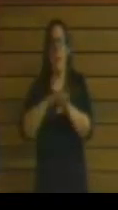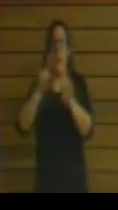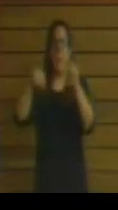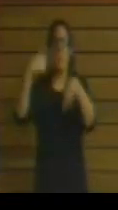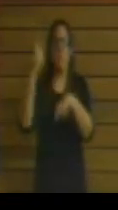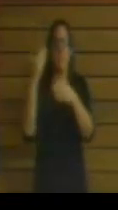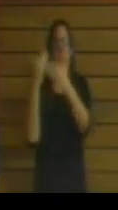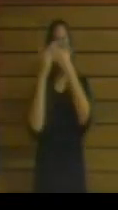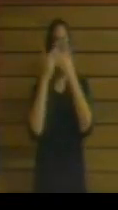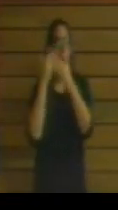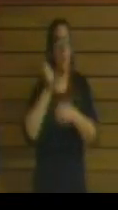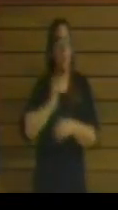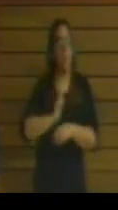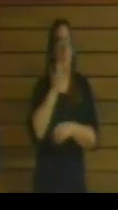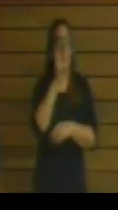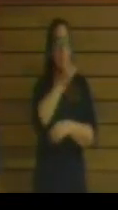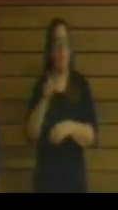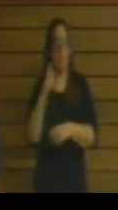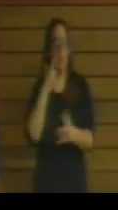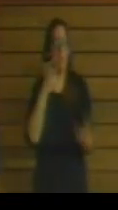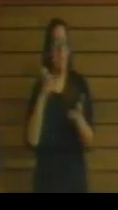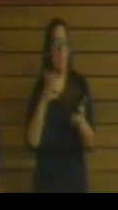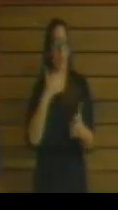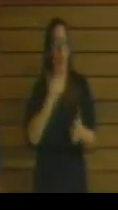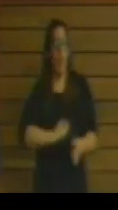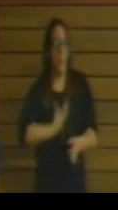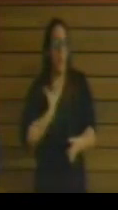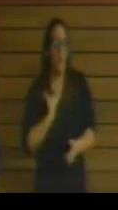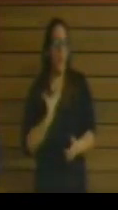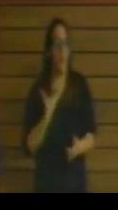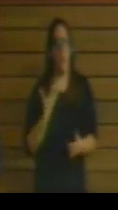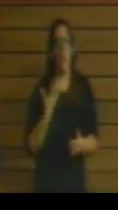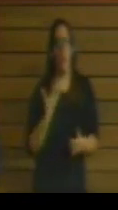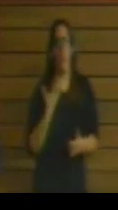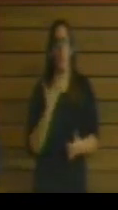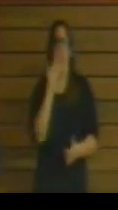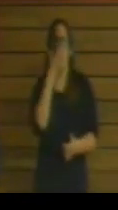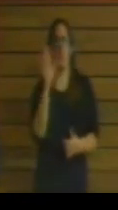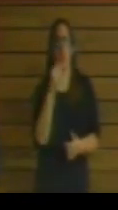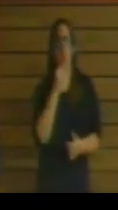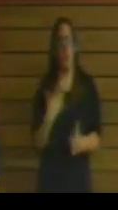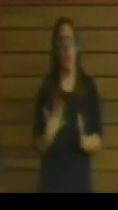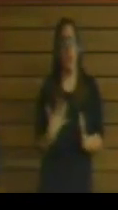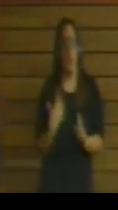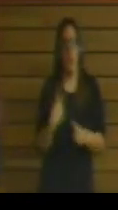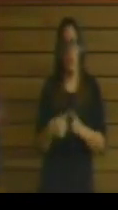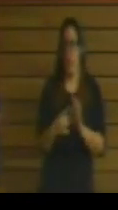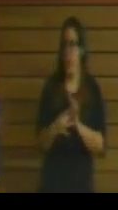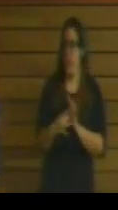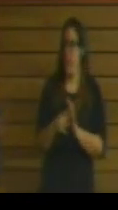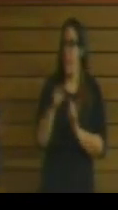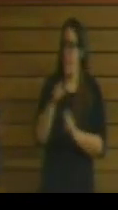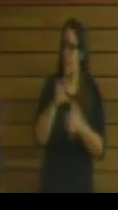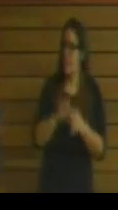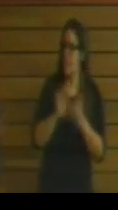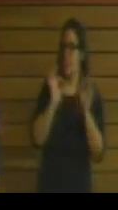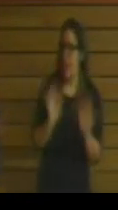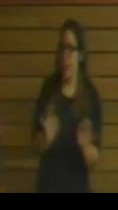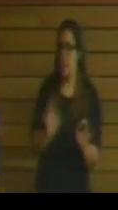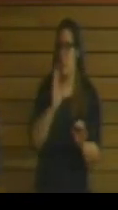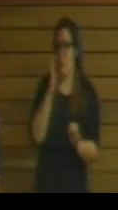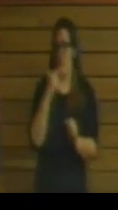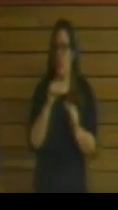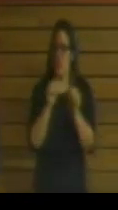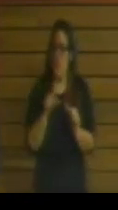de aquellos que demuestren una especial vocación y actitud. Eso es lo que son. Y por lo tanto, en esa línea se